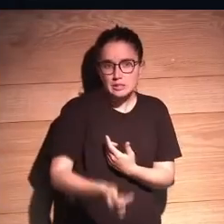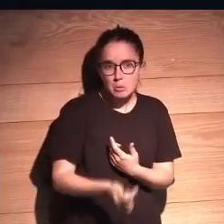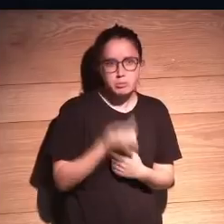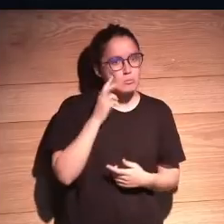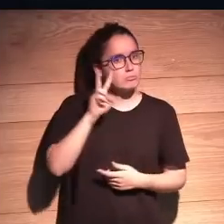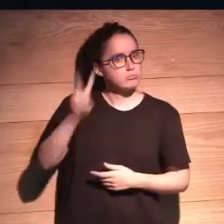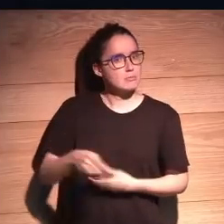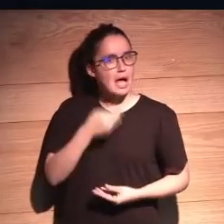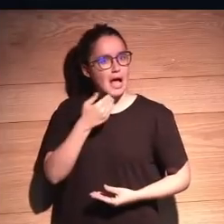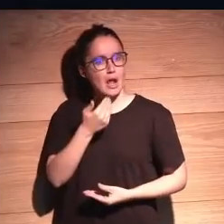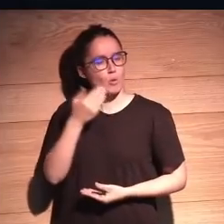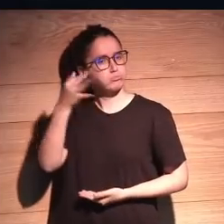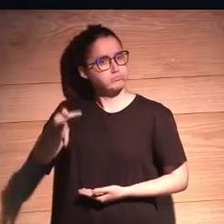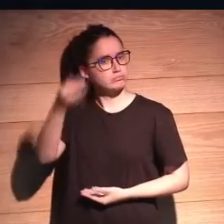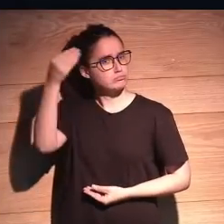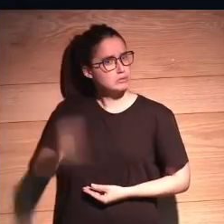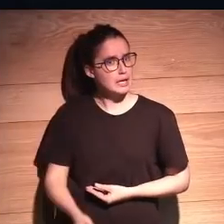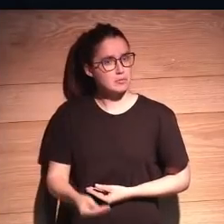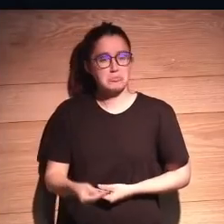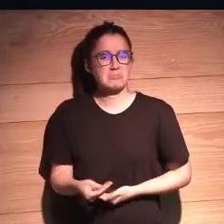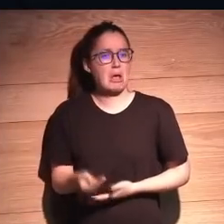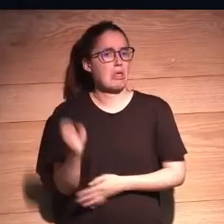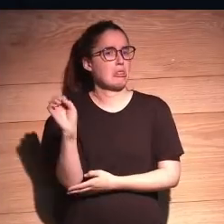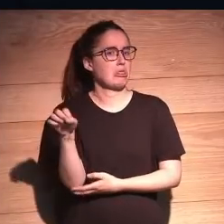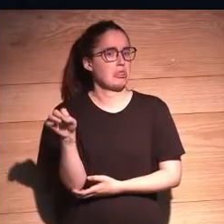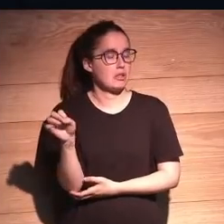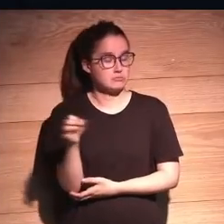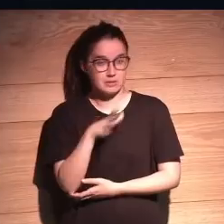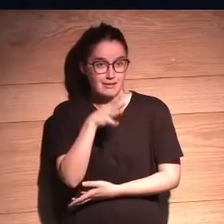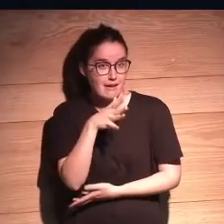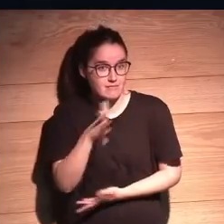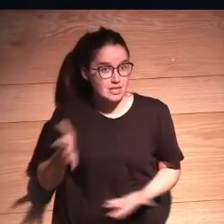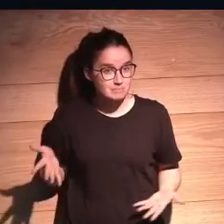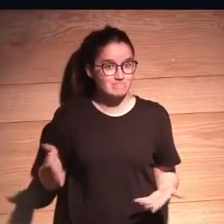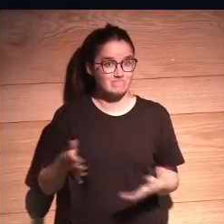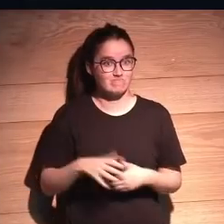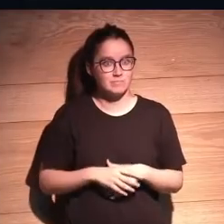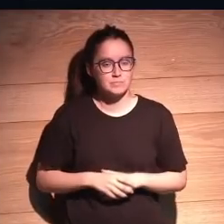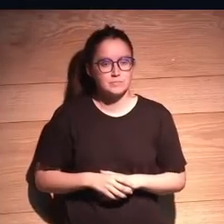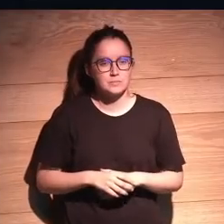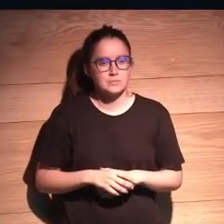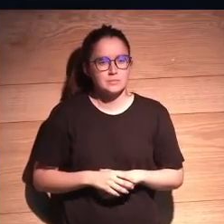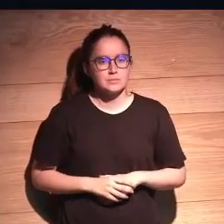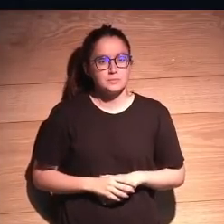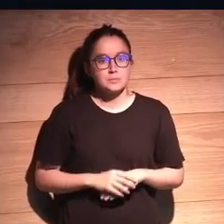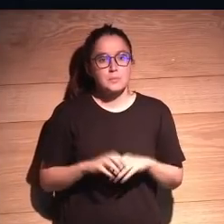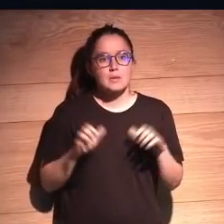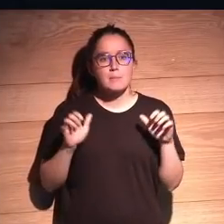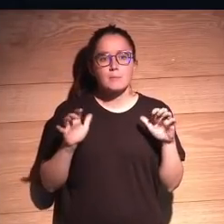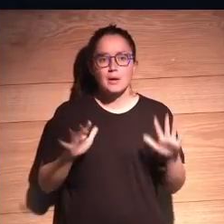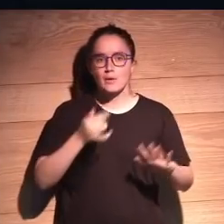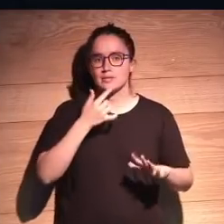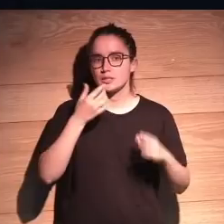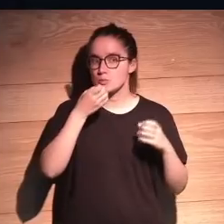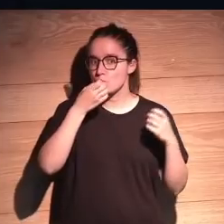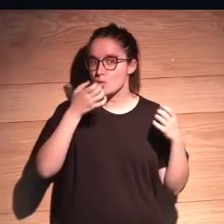reconocer que se ha hecho algo muy bueno en algún lugar de la Tierra, ¿no? Es impresionante, ¿no? Esa parte. Pero has